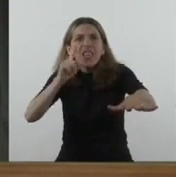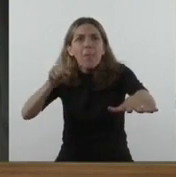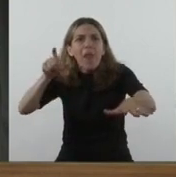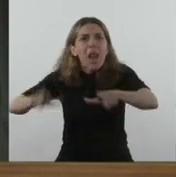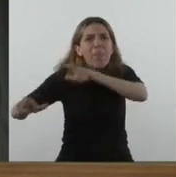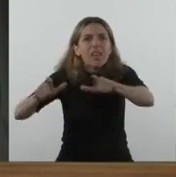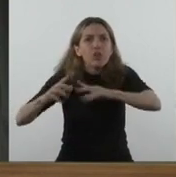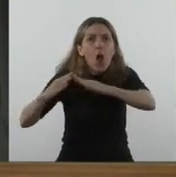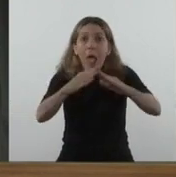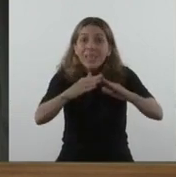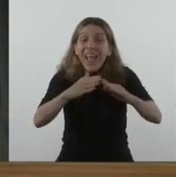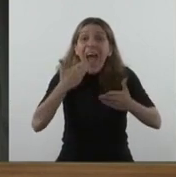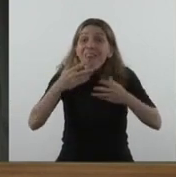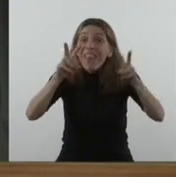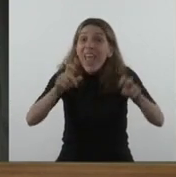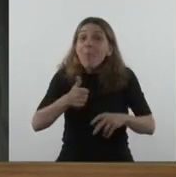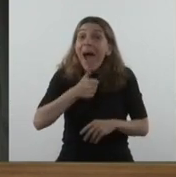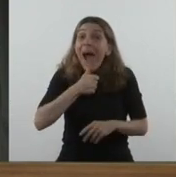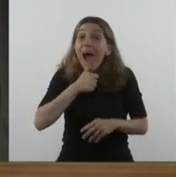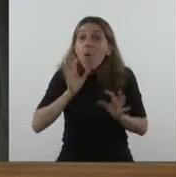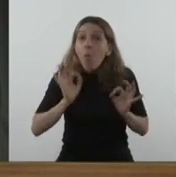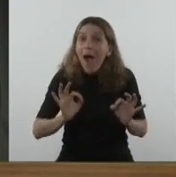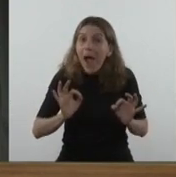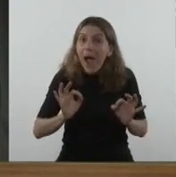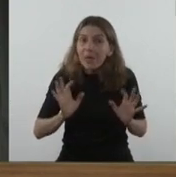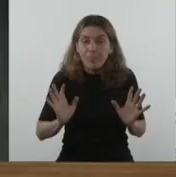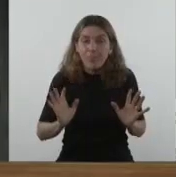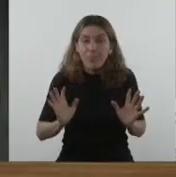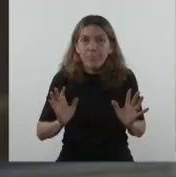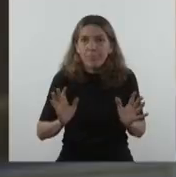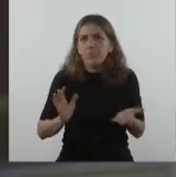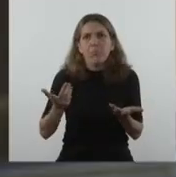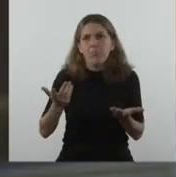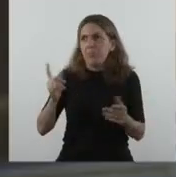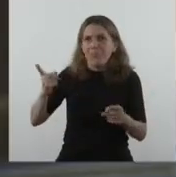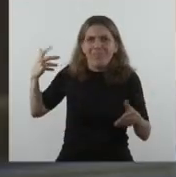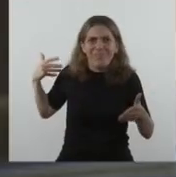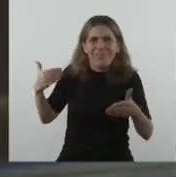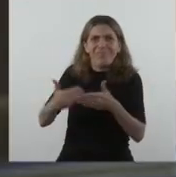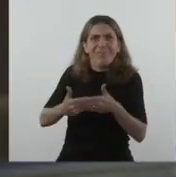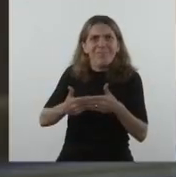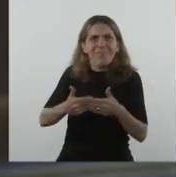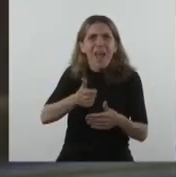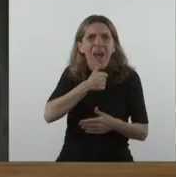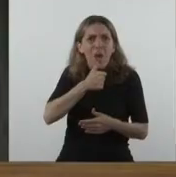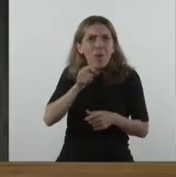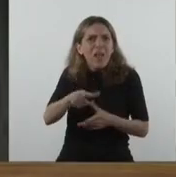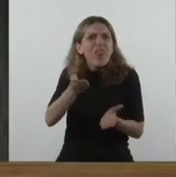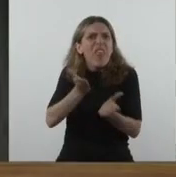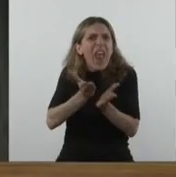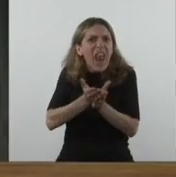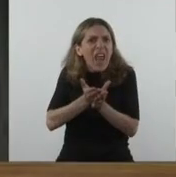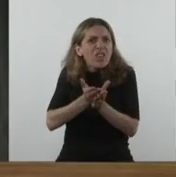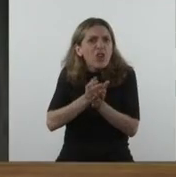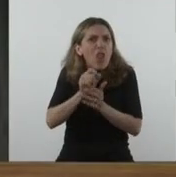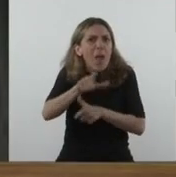De agua estamos hablando, de agua. Que a esta altura de los acontecimientos es un derecho humano poder acceder